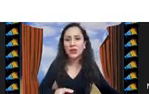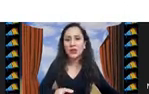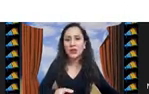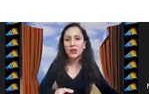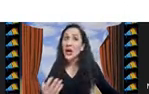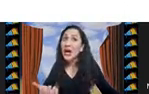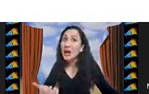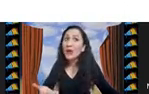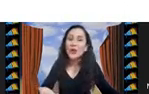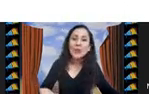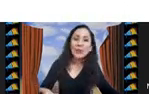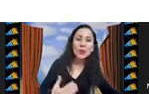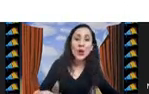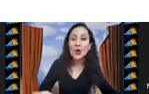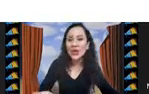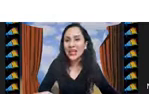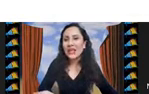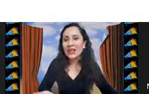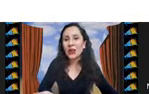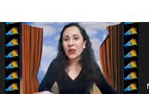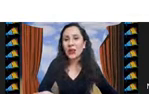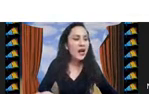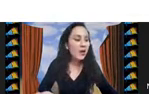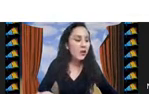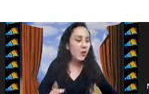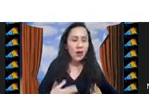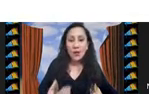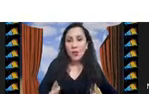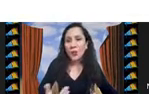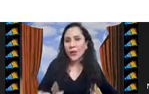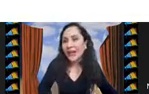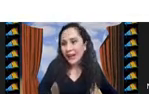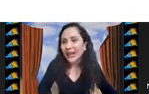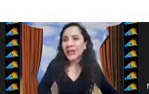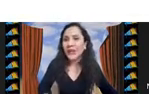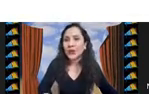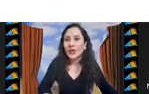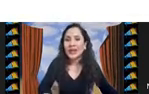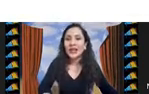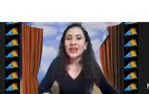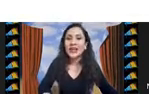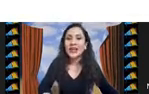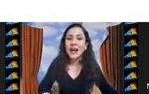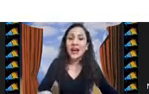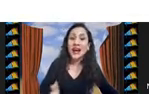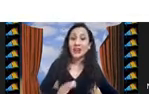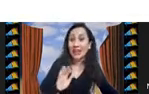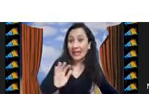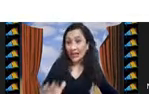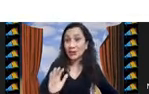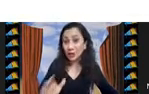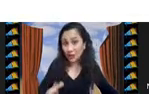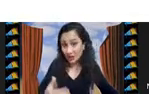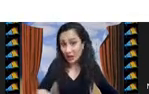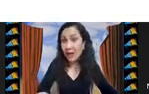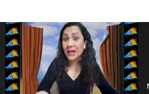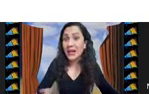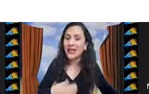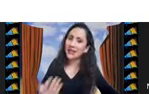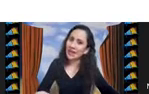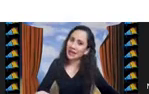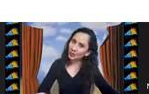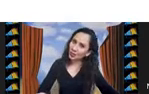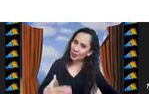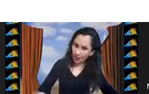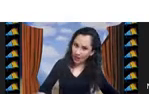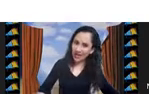desempeño pero luego no queda del todo claro por qué y ante qué casos si le va